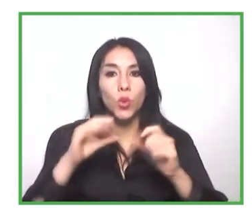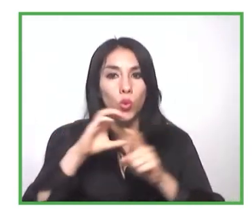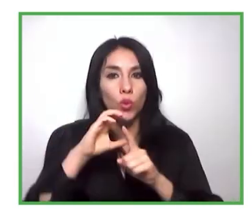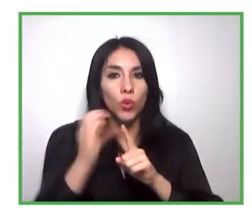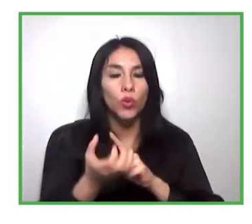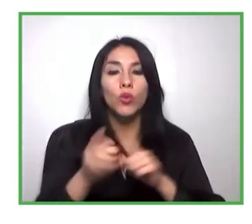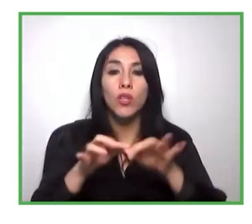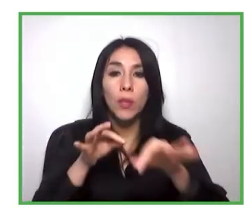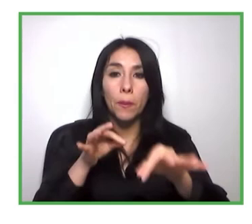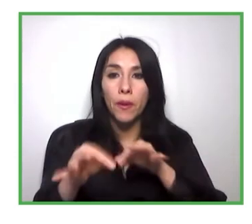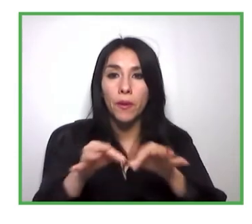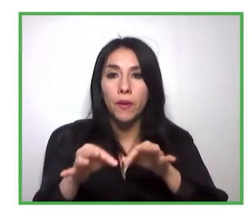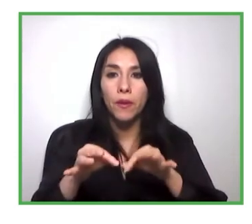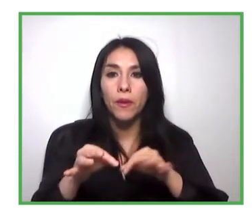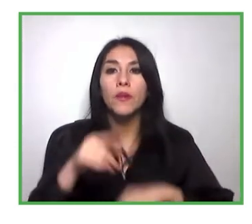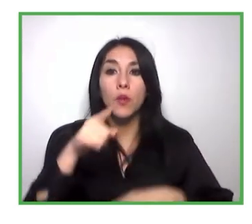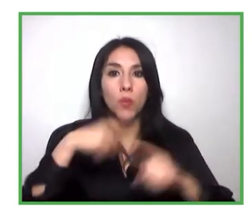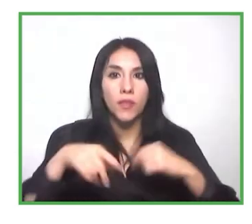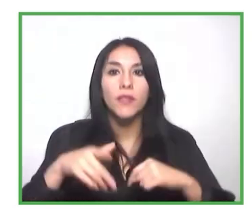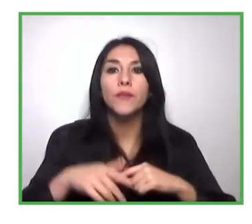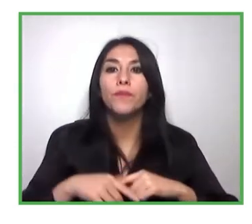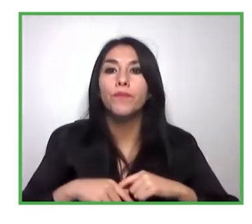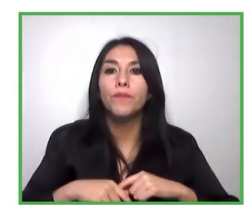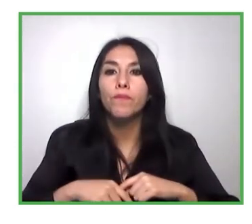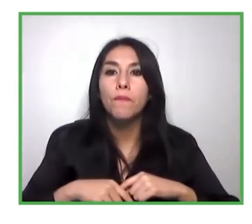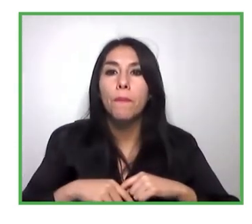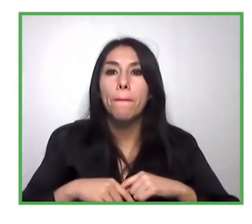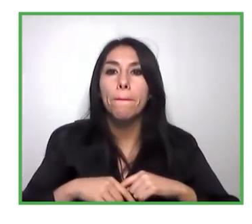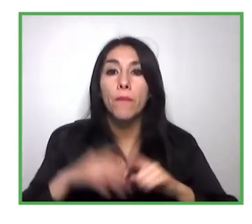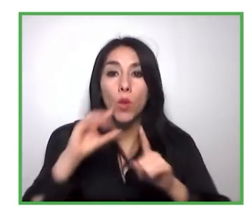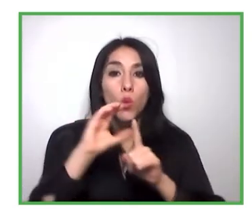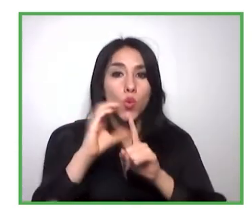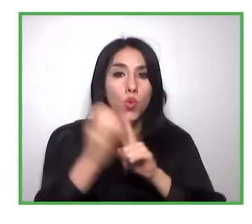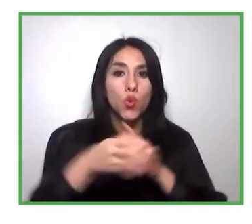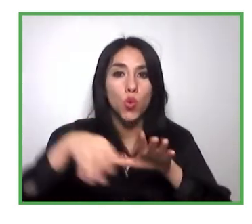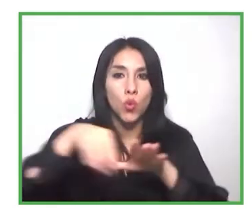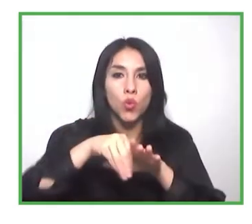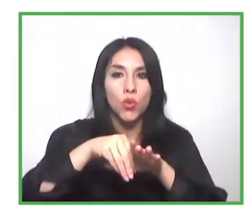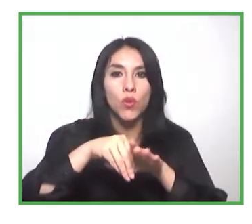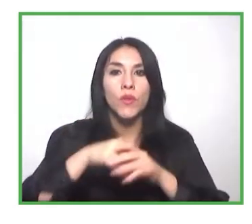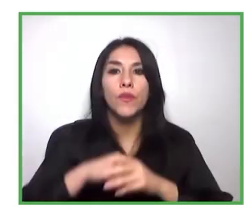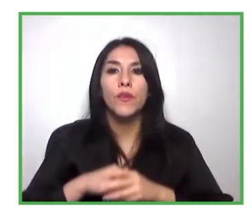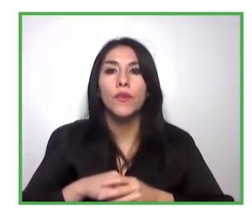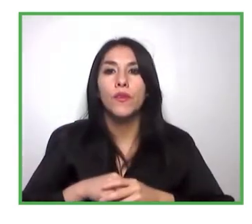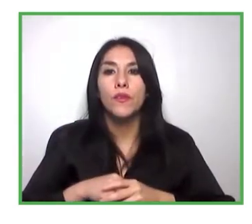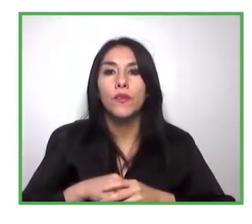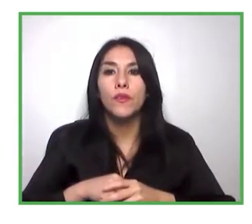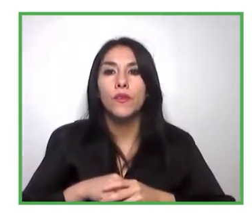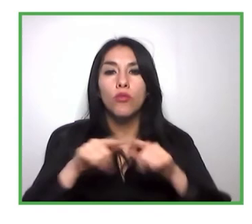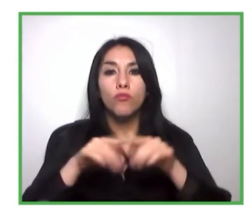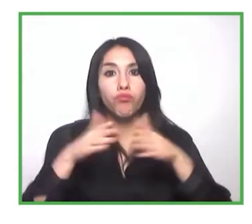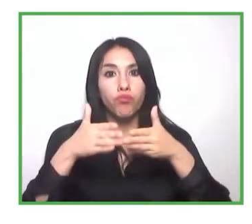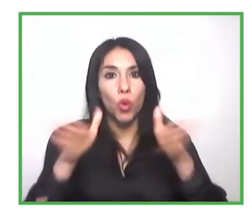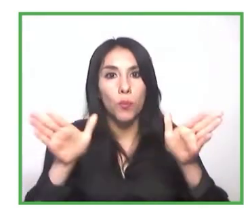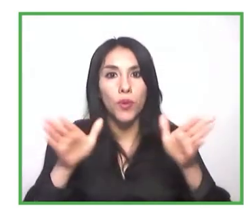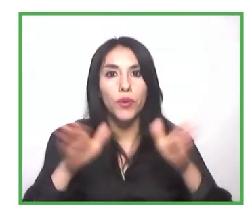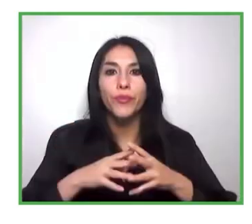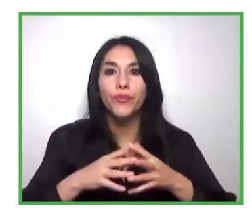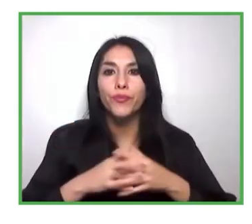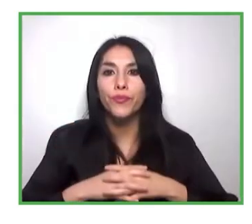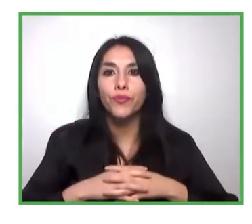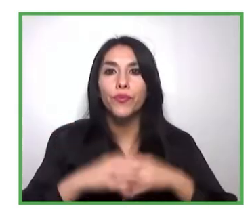que apuesta a la diversidad como un activo. Y como bien mencionabas tú en tu presentación antes, y Paola también, es